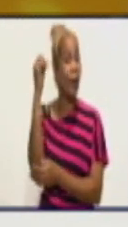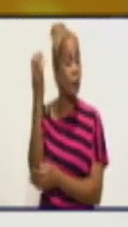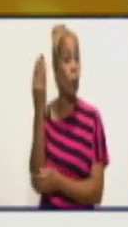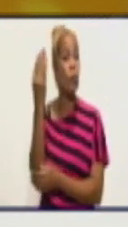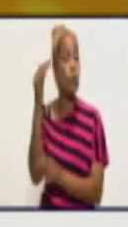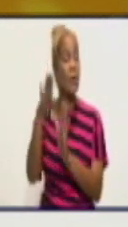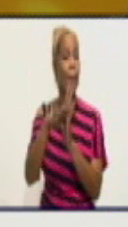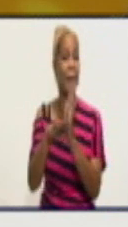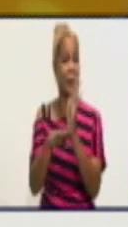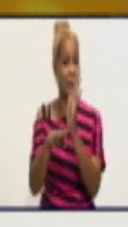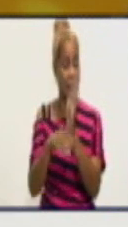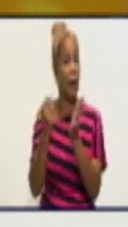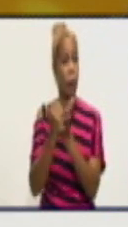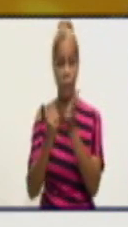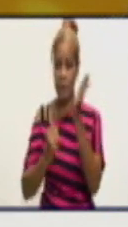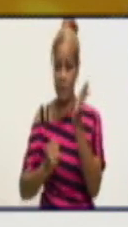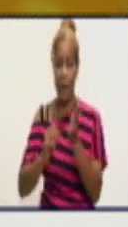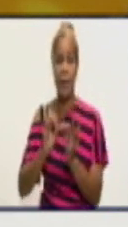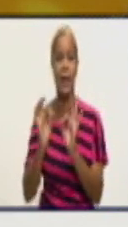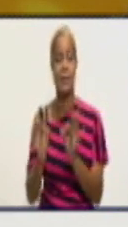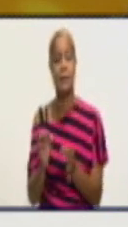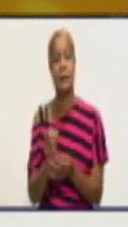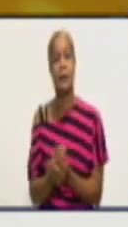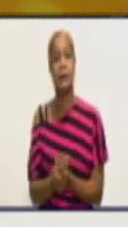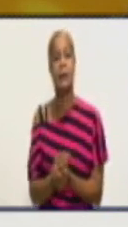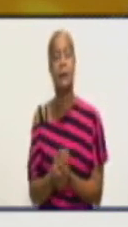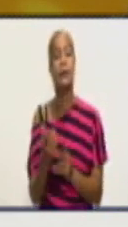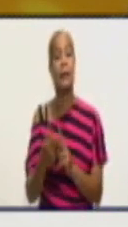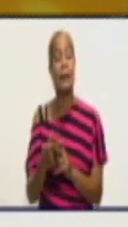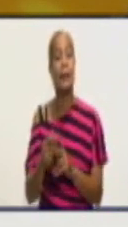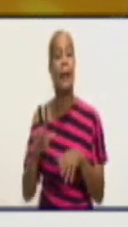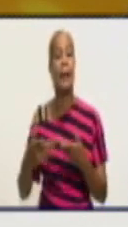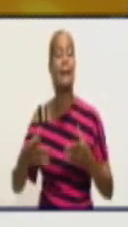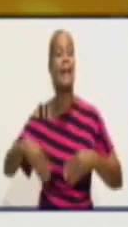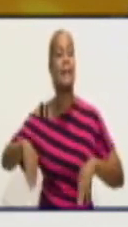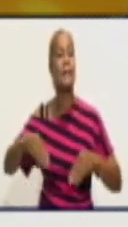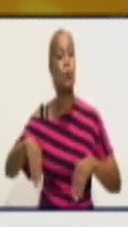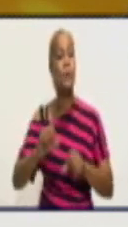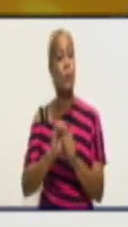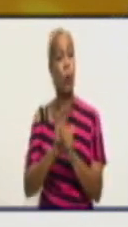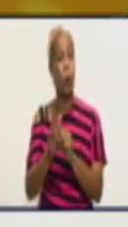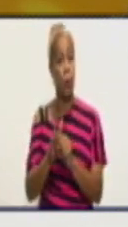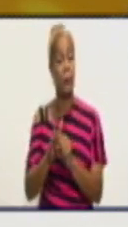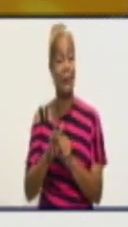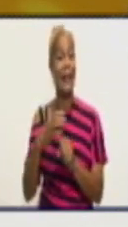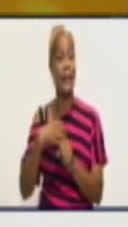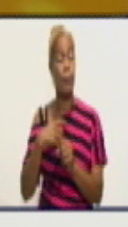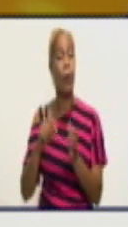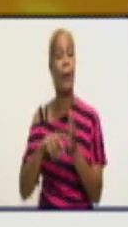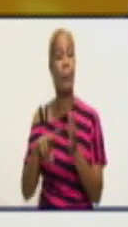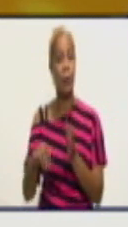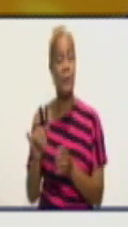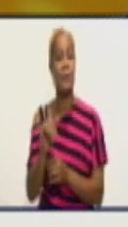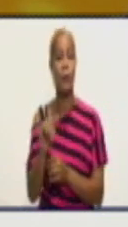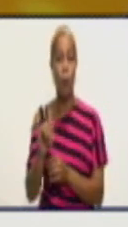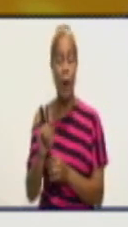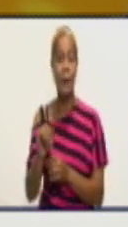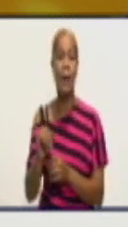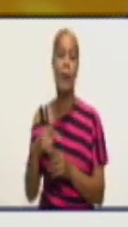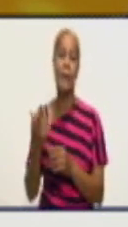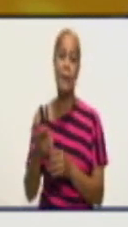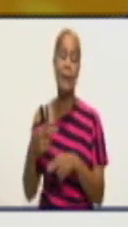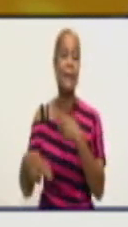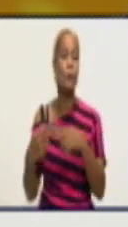esta situación epidemiológica que tenemos en la provincia, pues también eso conllevó una dispersión de la